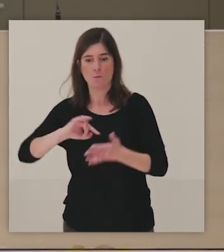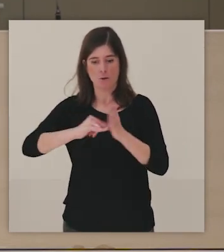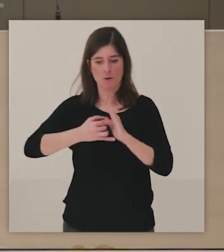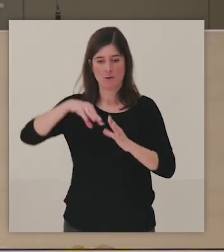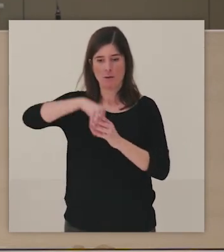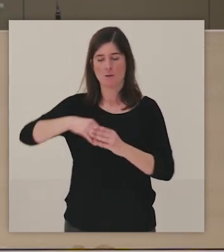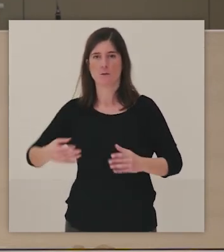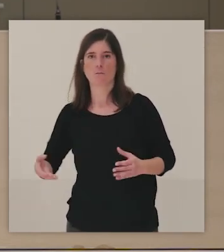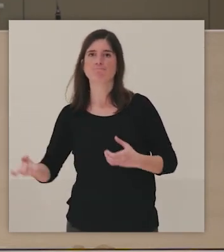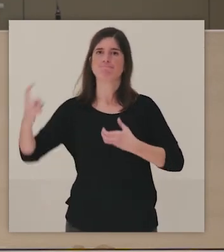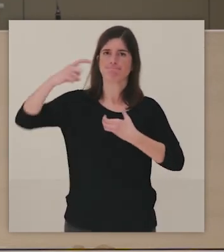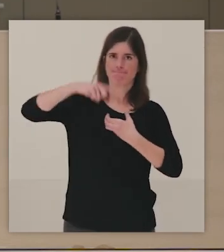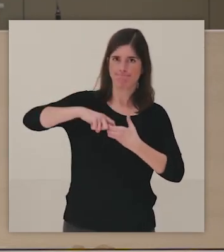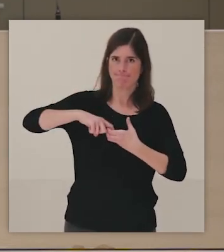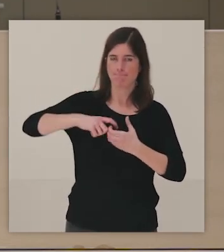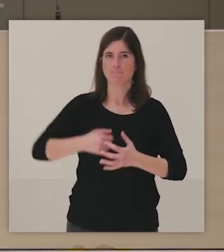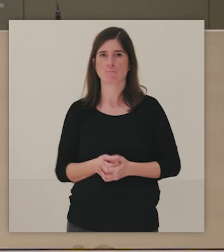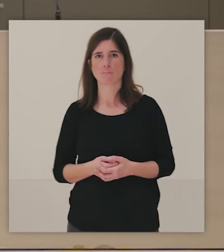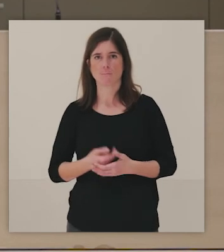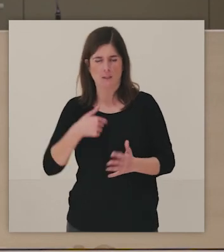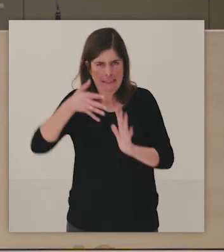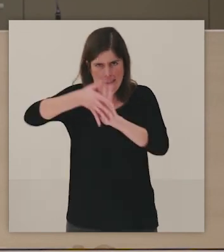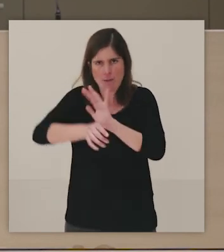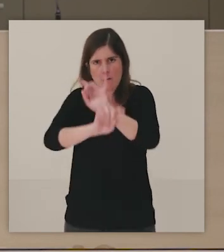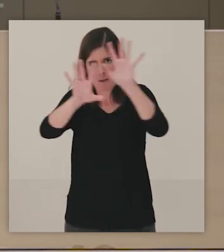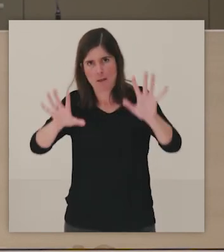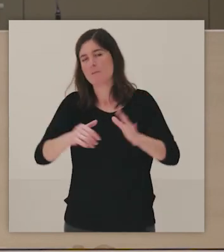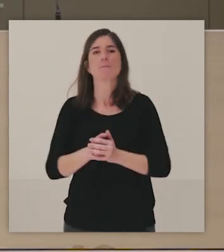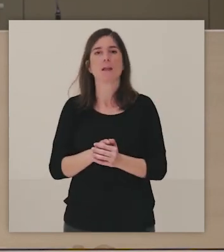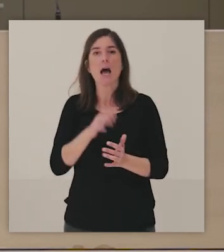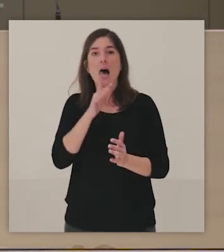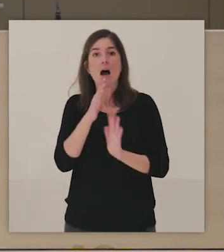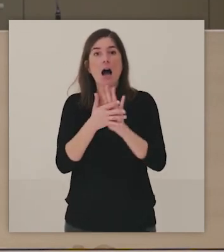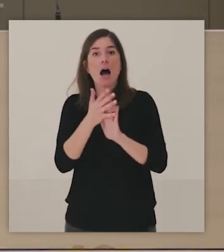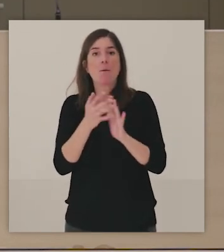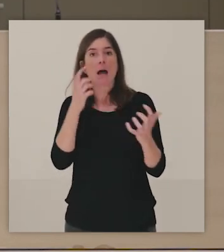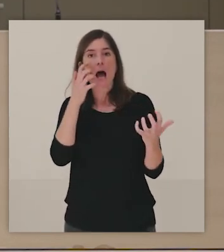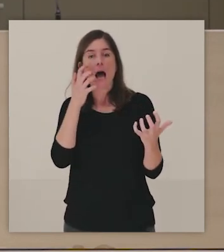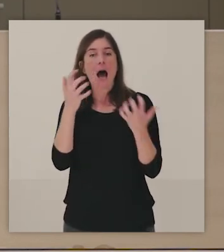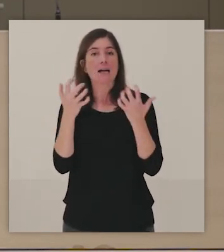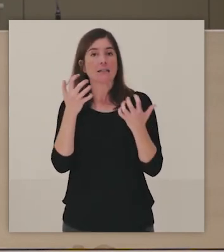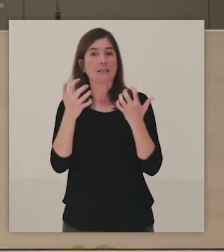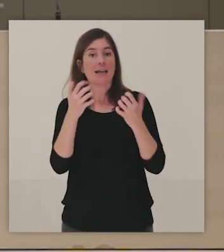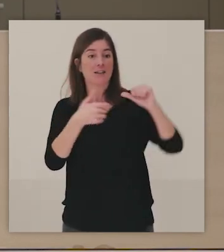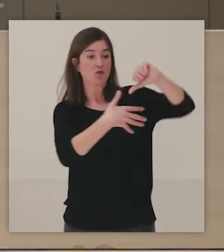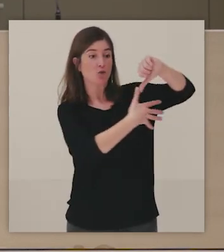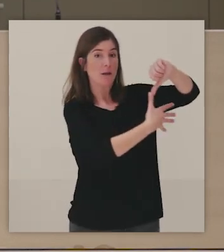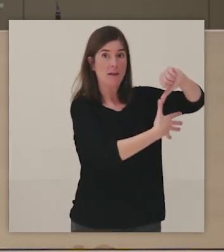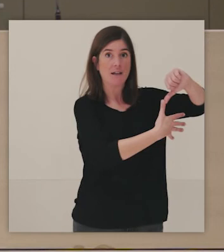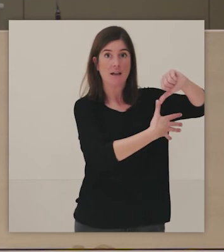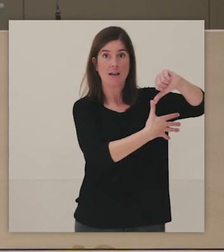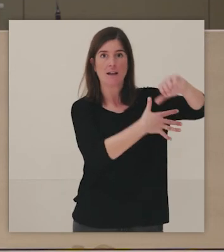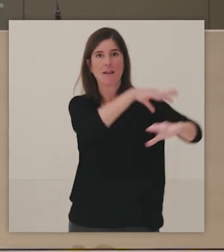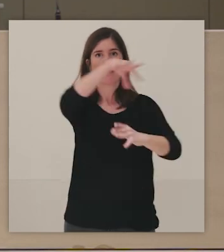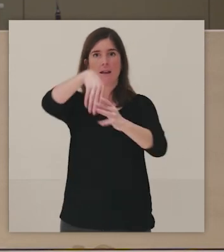y a nuestro trabajo. Me explico, estamos hablando de arte latinoamericano en el Museo del Prado, de